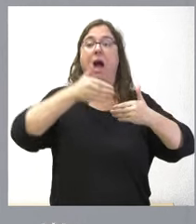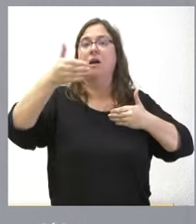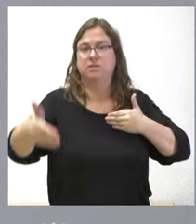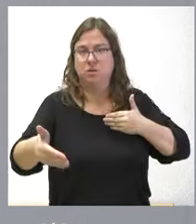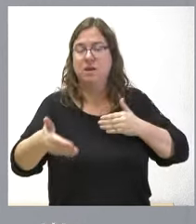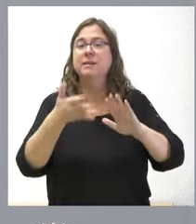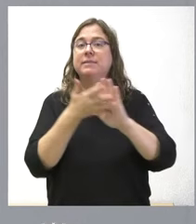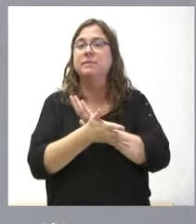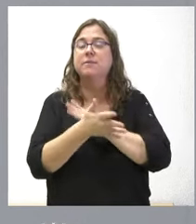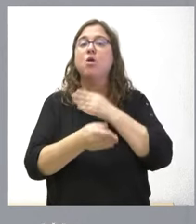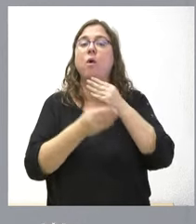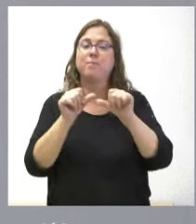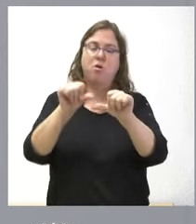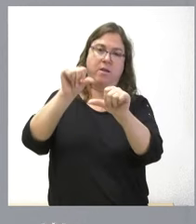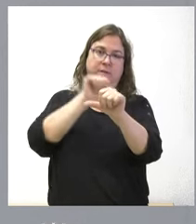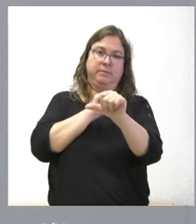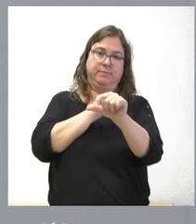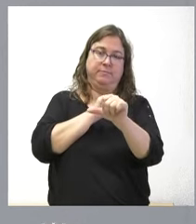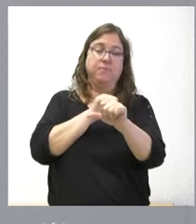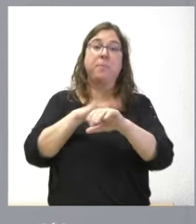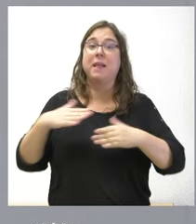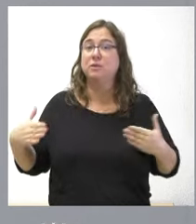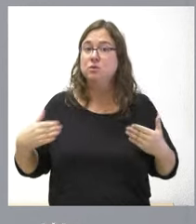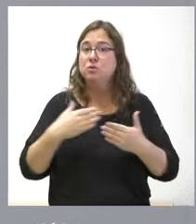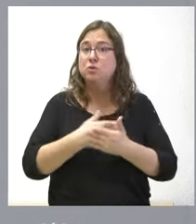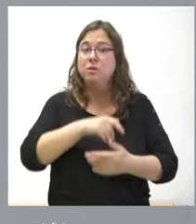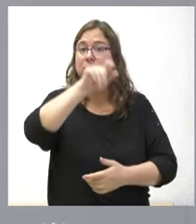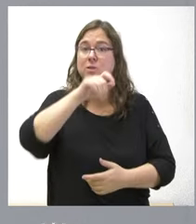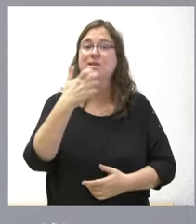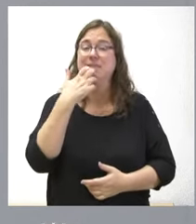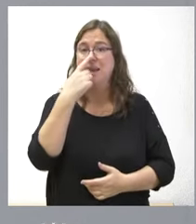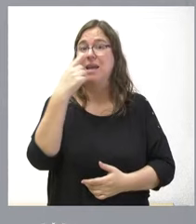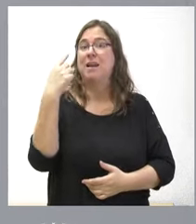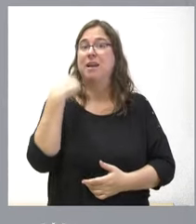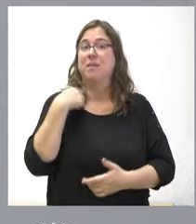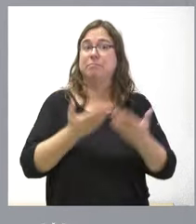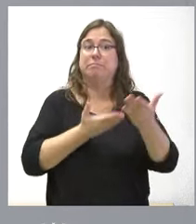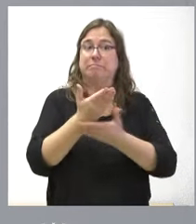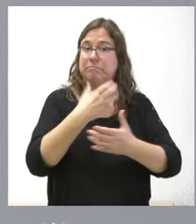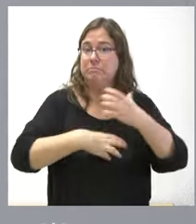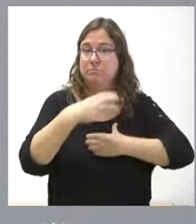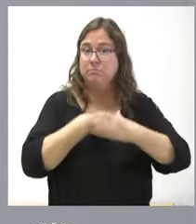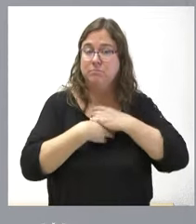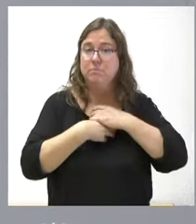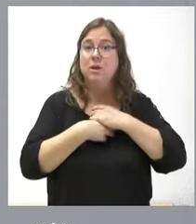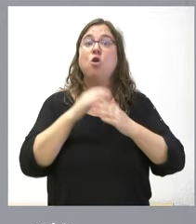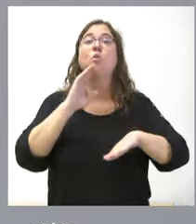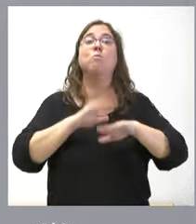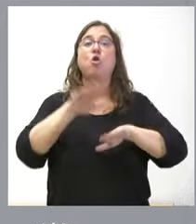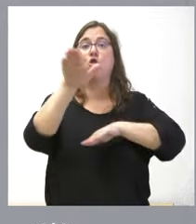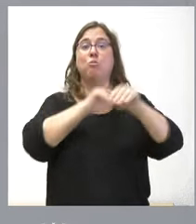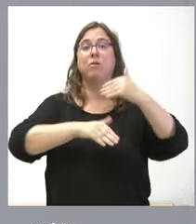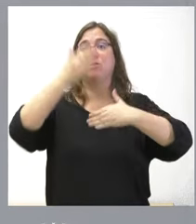lo haremos con efectos retroactivos para todos aquellos que el año pasado no pudieran beneficiarse desde el momento de que la convocatoria